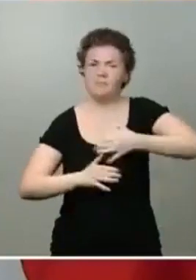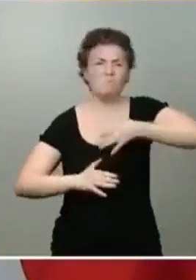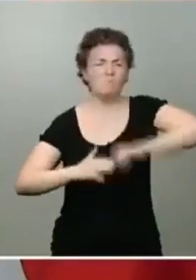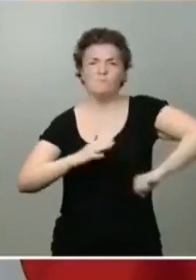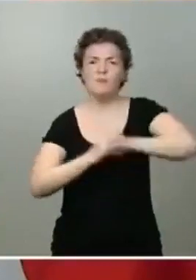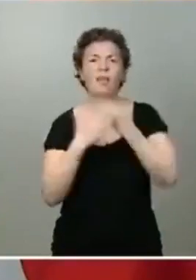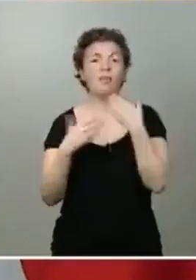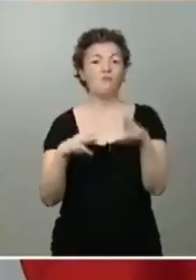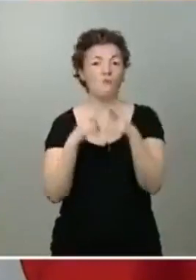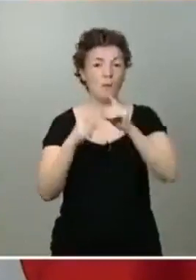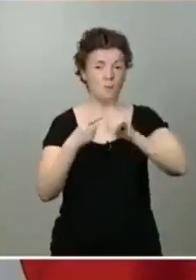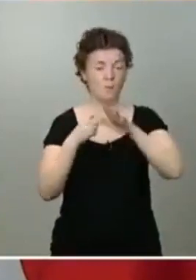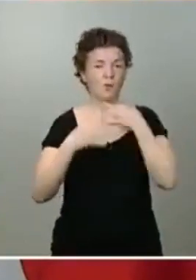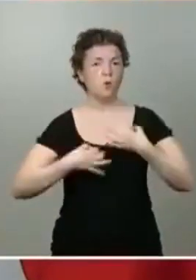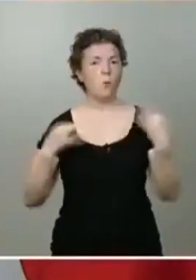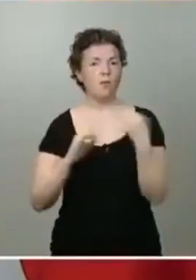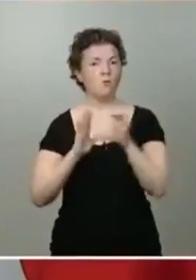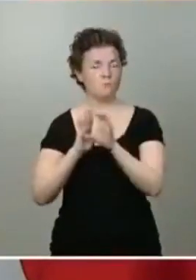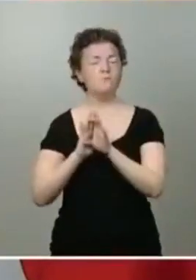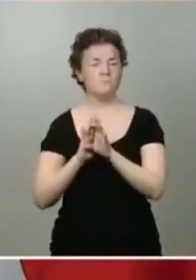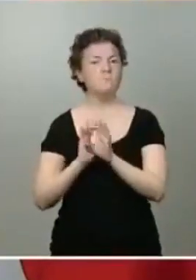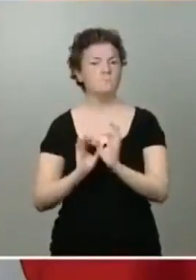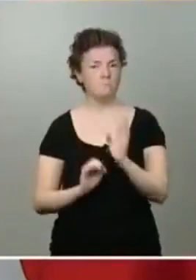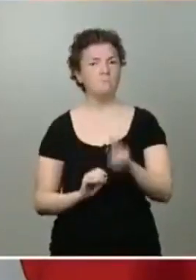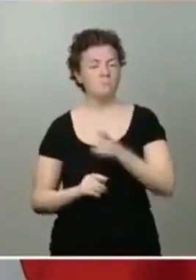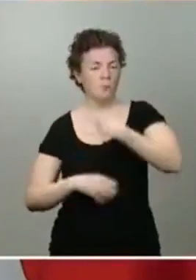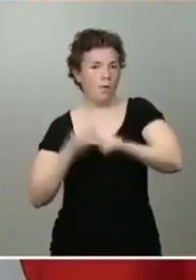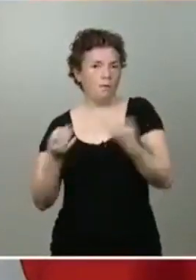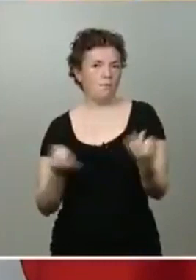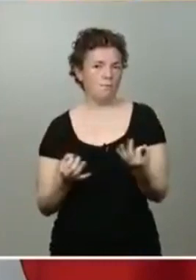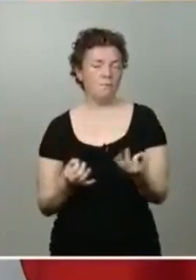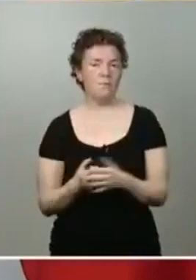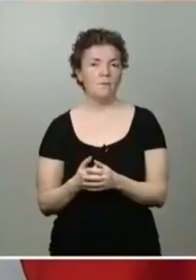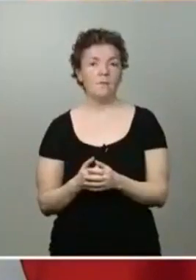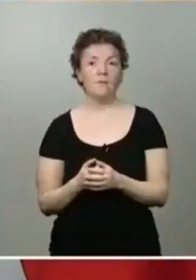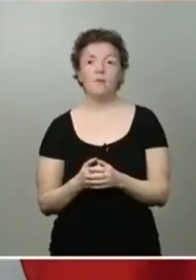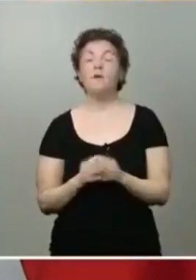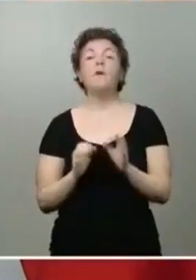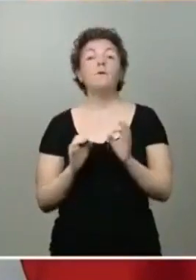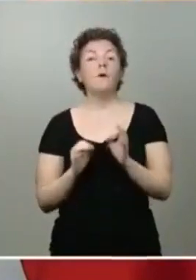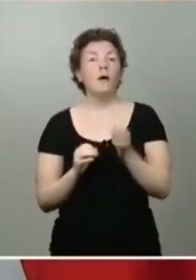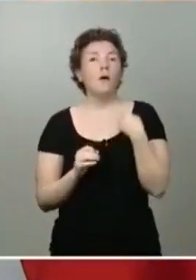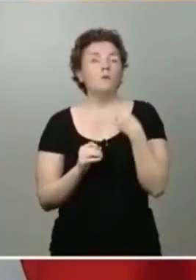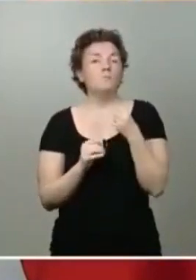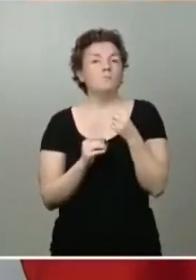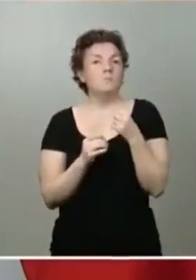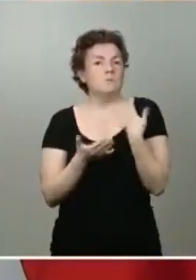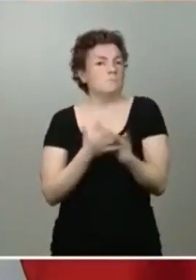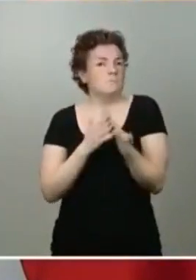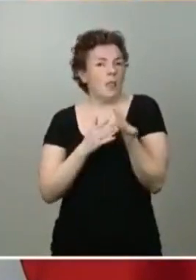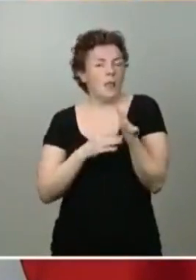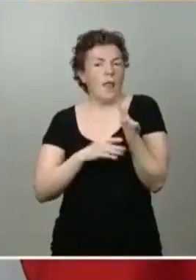Primero porque es una obligación constitucional que lo hagamos, y nada más y nada menos que tiene un reflejo en el título preliminar